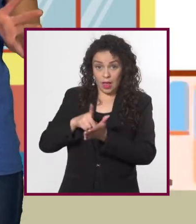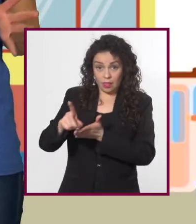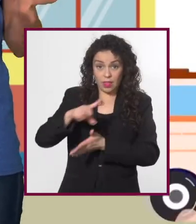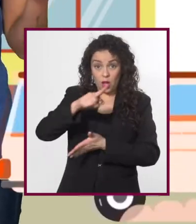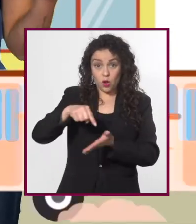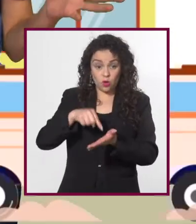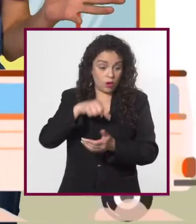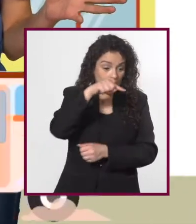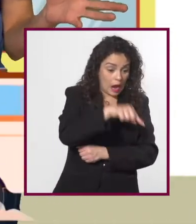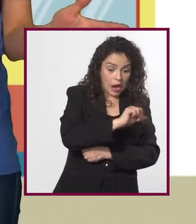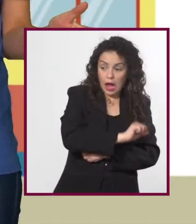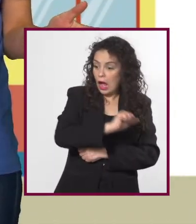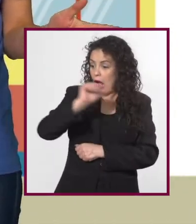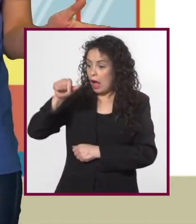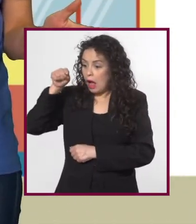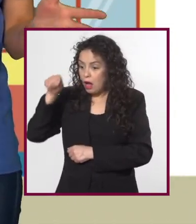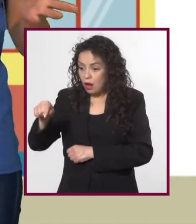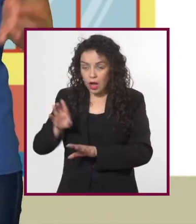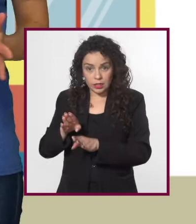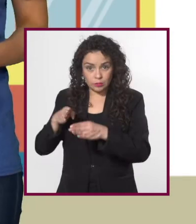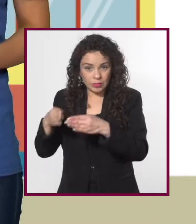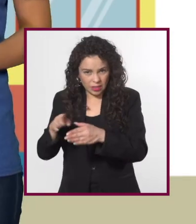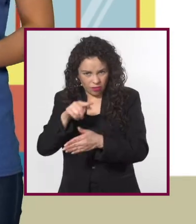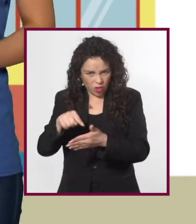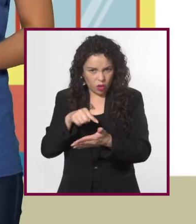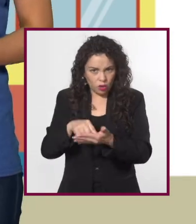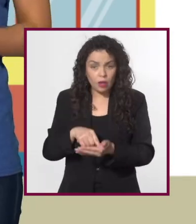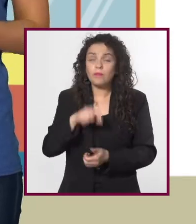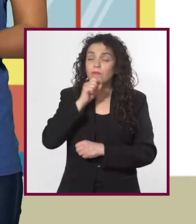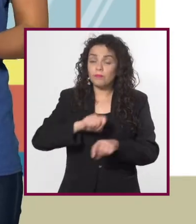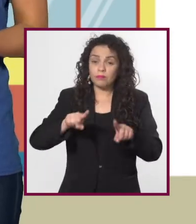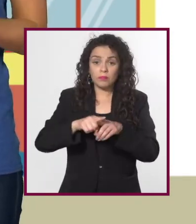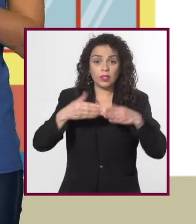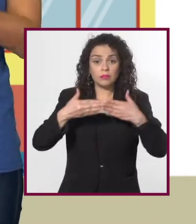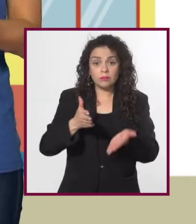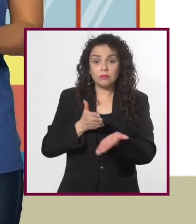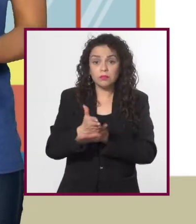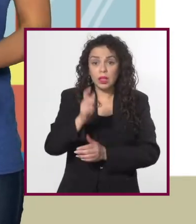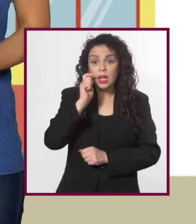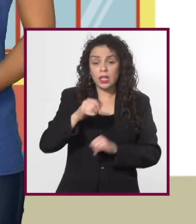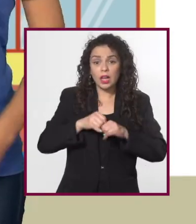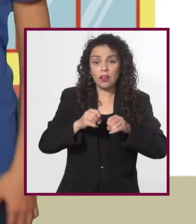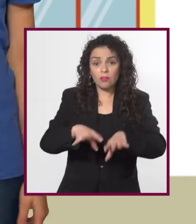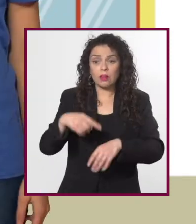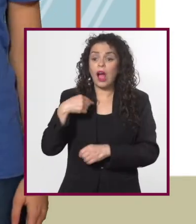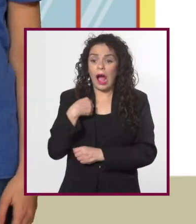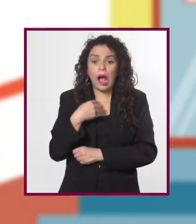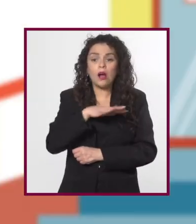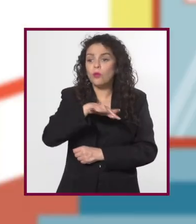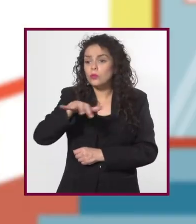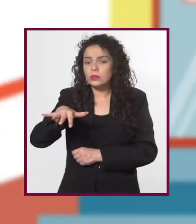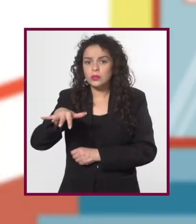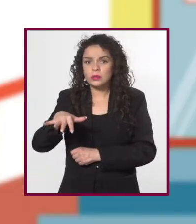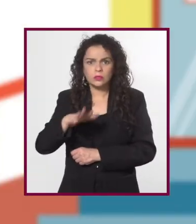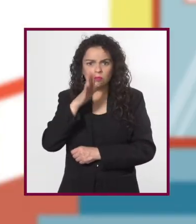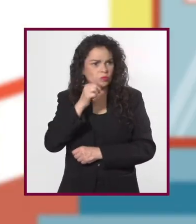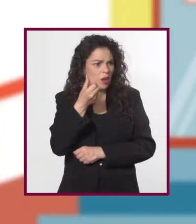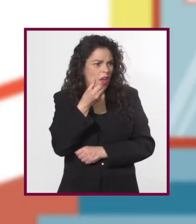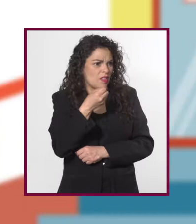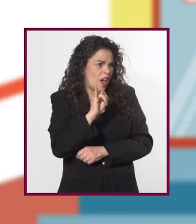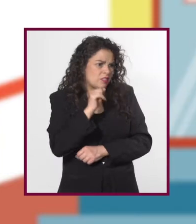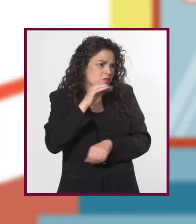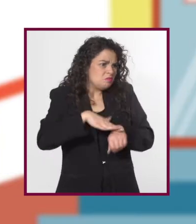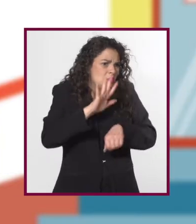desplazarnos a un lugar en específico, también tenemos el derecho de acceder a la información que buscamos. ¿Y no podemos hacerlo